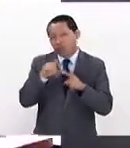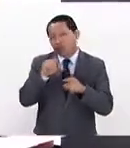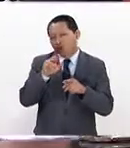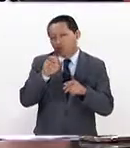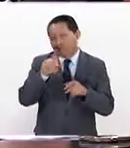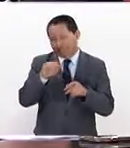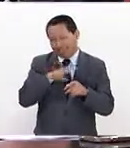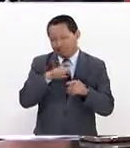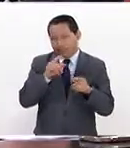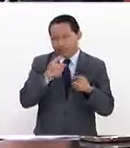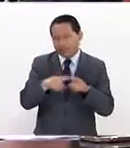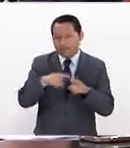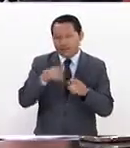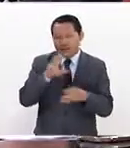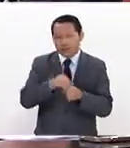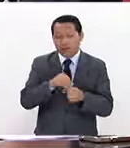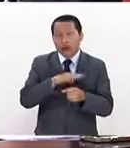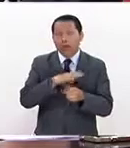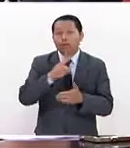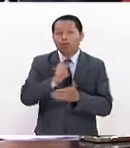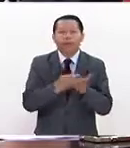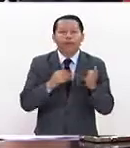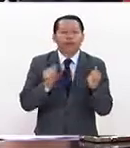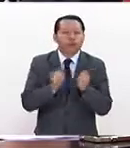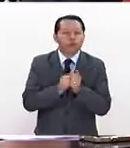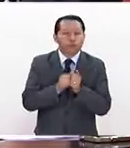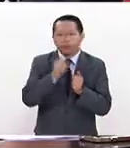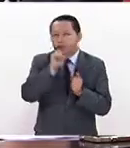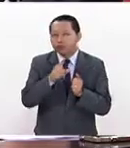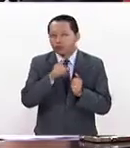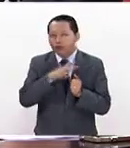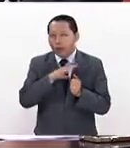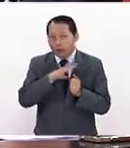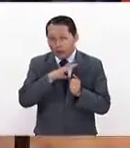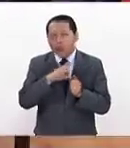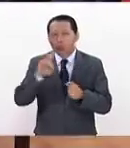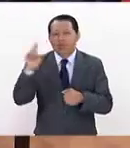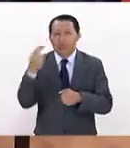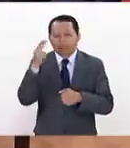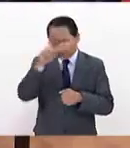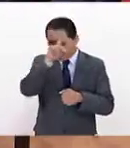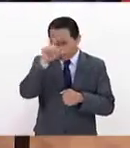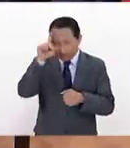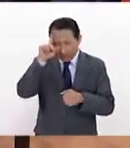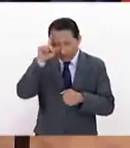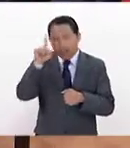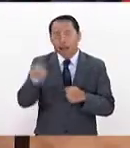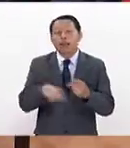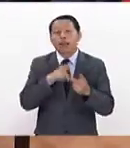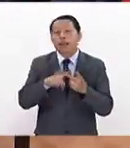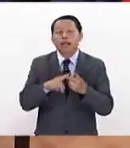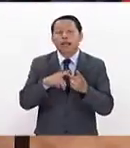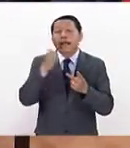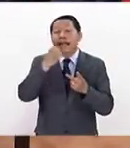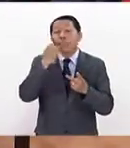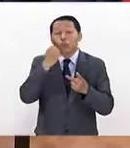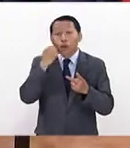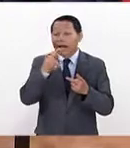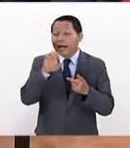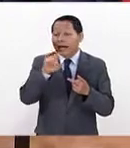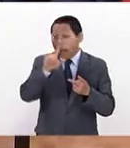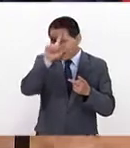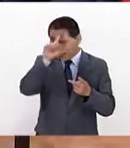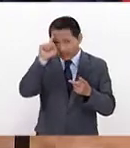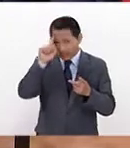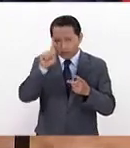Particularmente tenemos programas con la Universidad Europea de Madrid, también con la Escuela del Real Madrid para temas